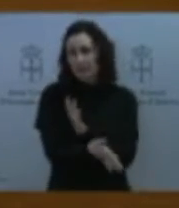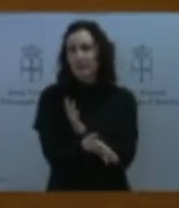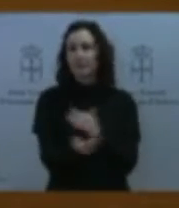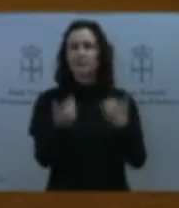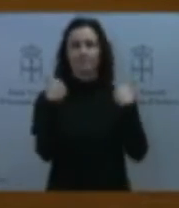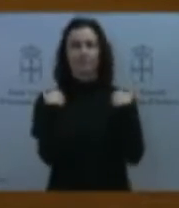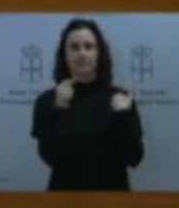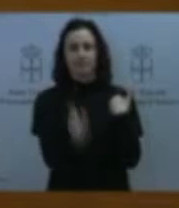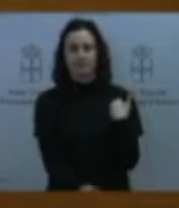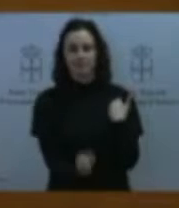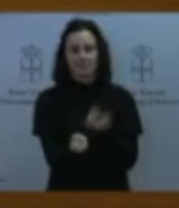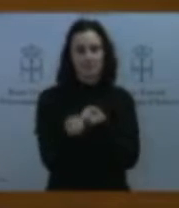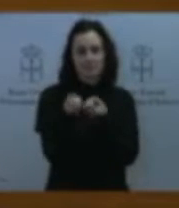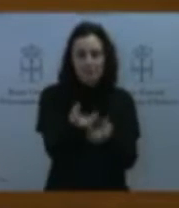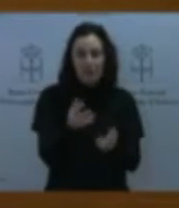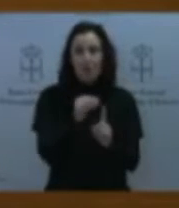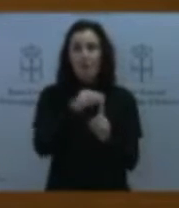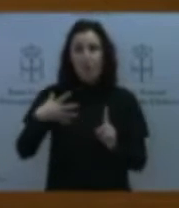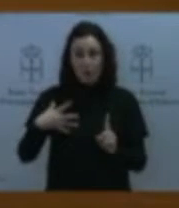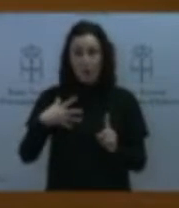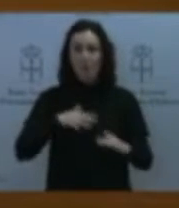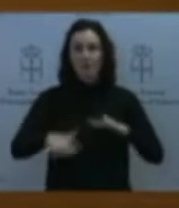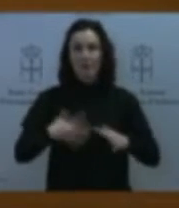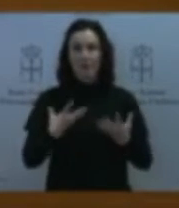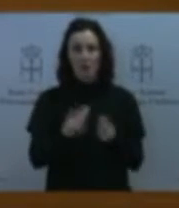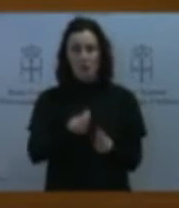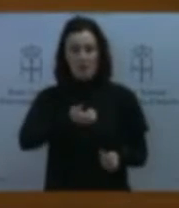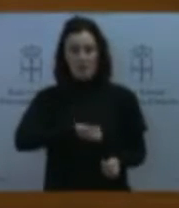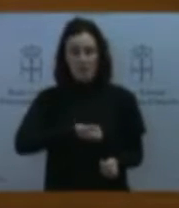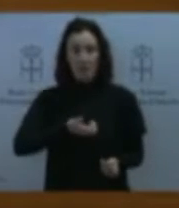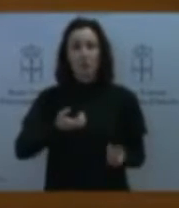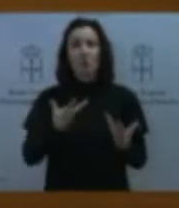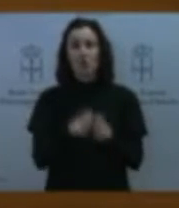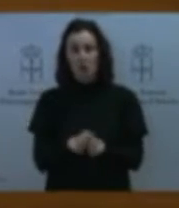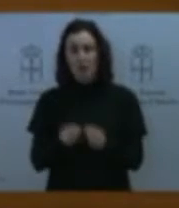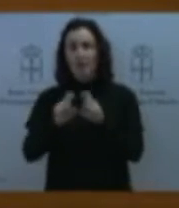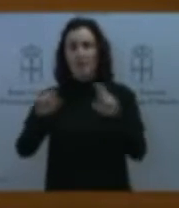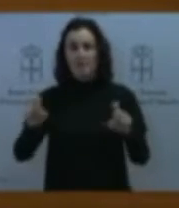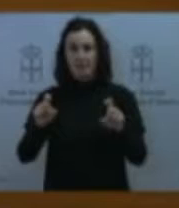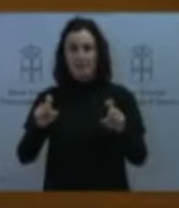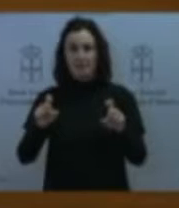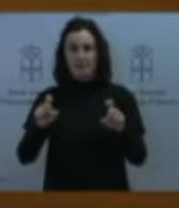con Ayuntamiento, con empresa reactora del Plan de Movilidad.